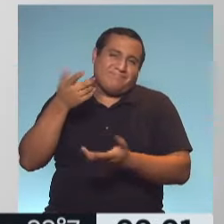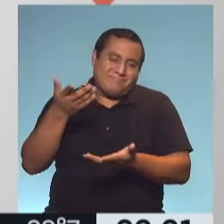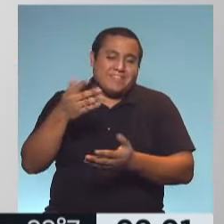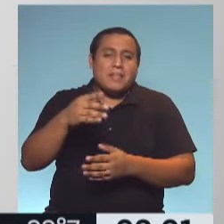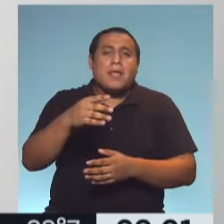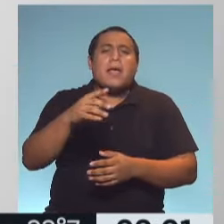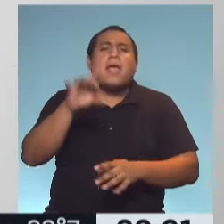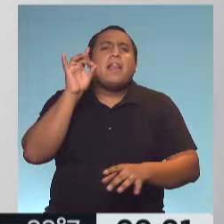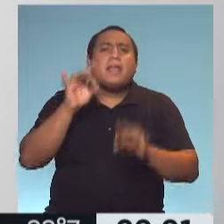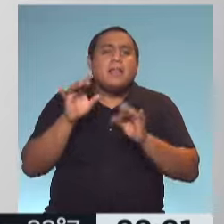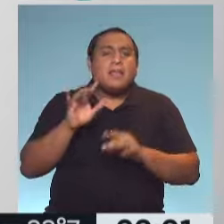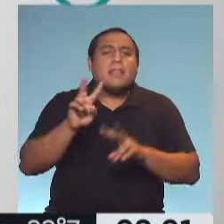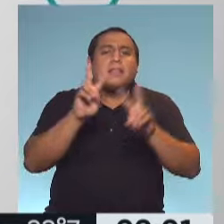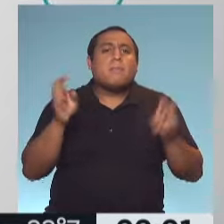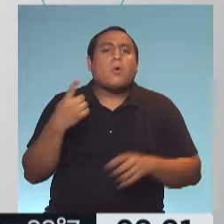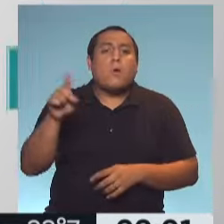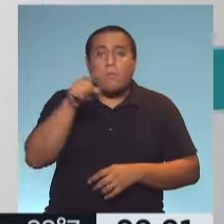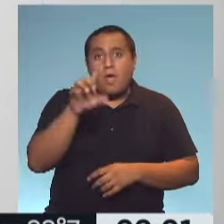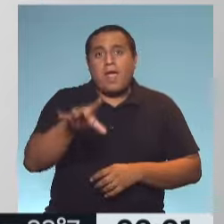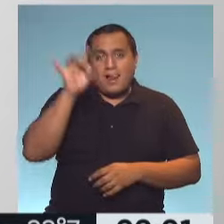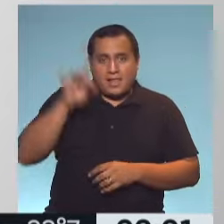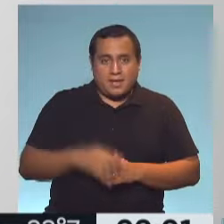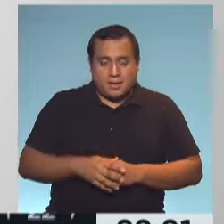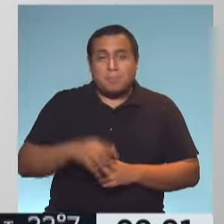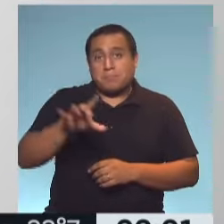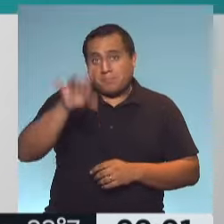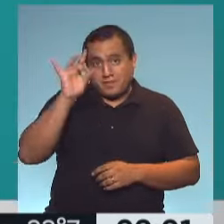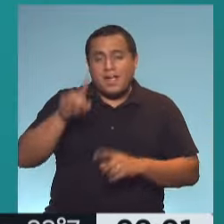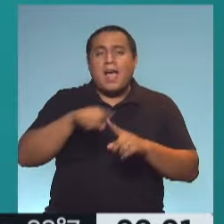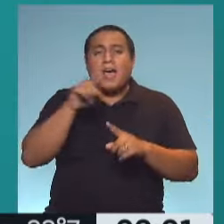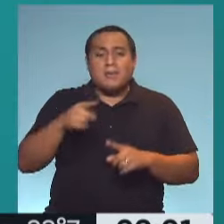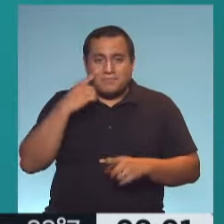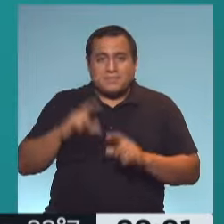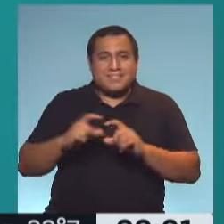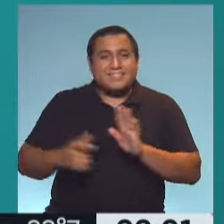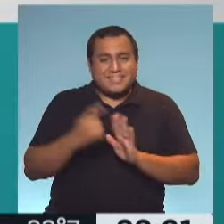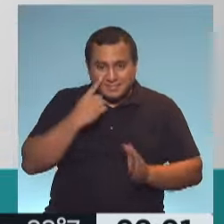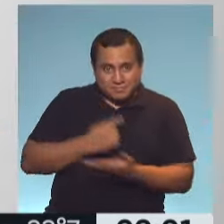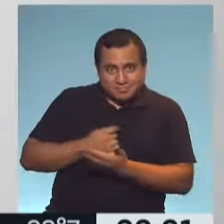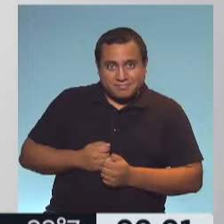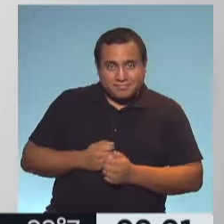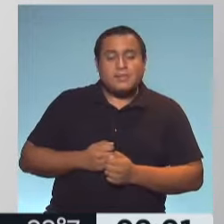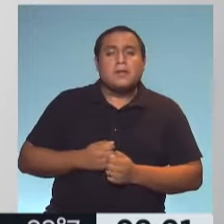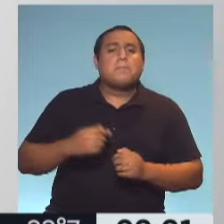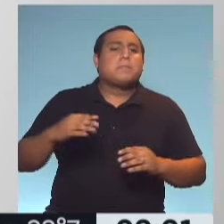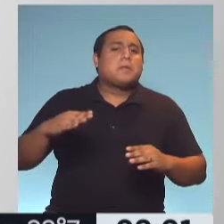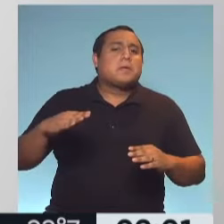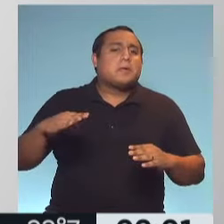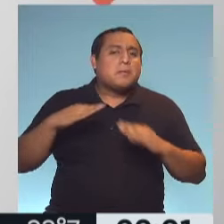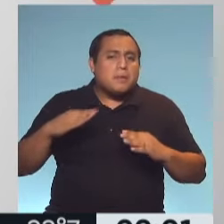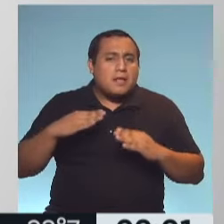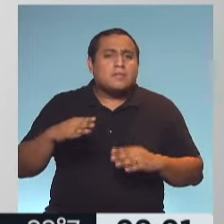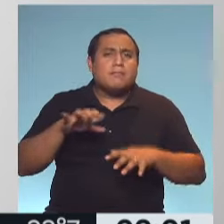el que elige sos vos. Estando en casa, votás en arroba en casa salud ok. Podés elegir gimnasia, cazabacterias o